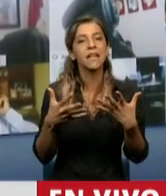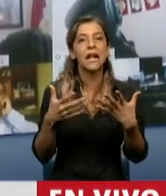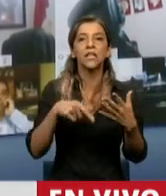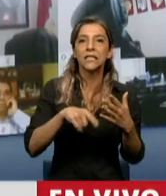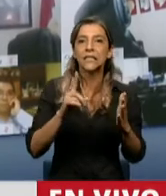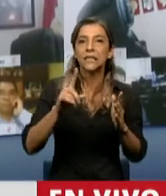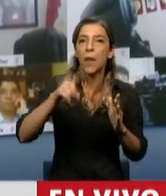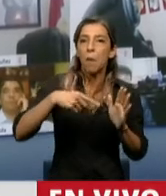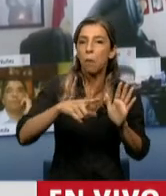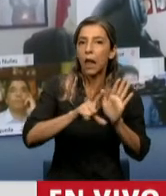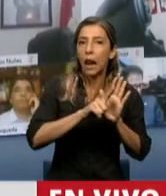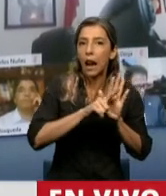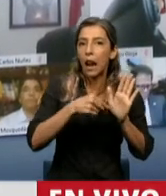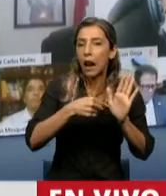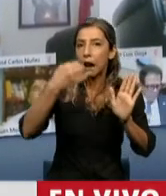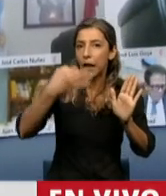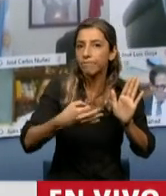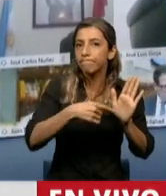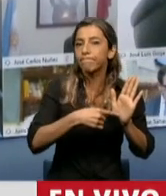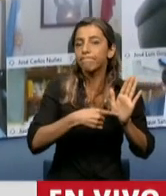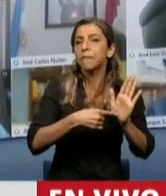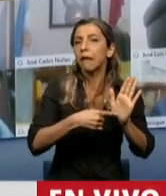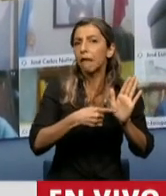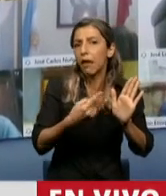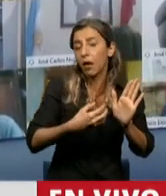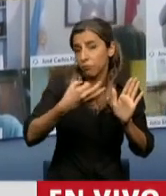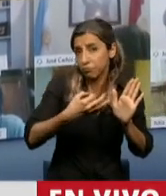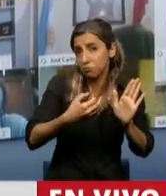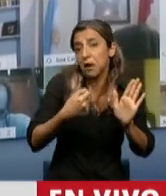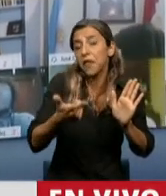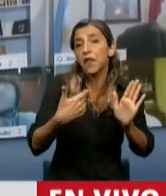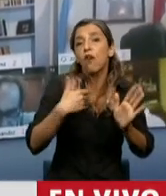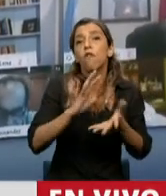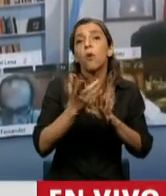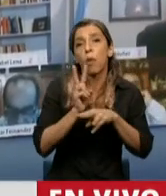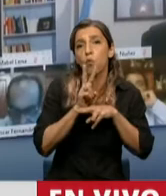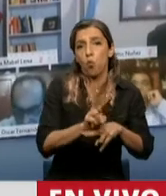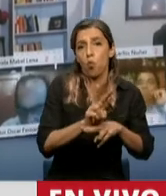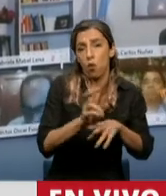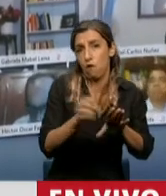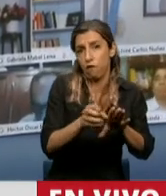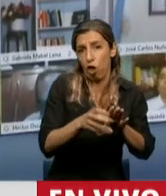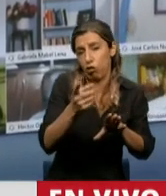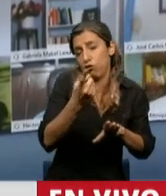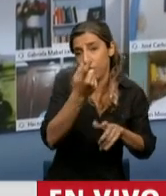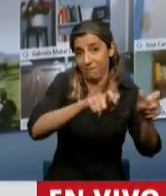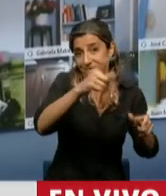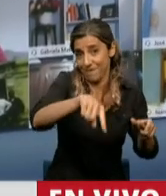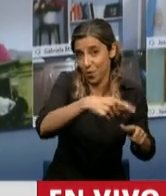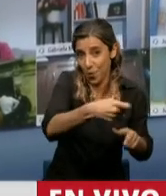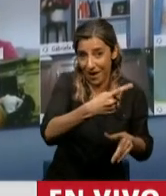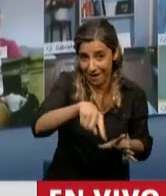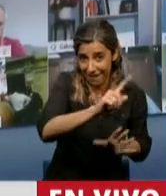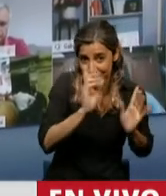una ley que se denomina precisamente Defensa del Fondo de Garantía y Sustentabilidad, que son fondos de los jubilados, al mismo